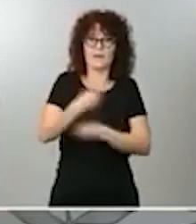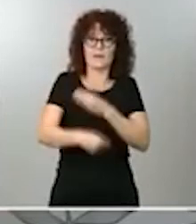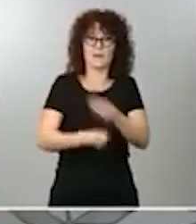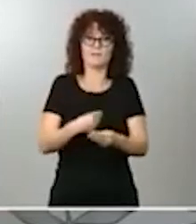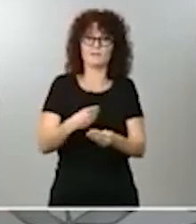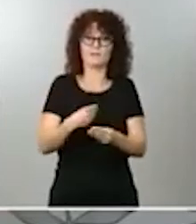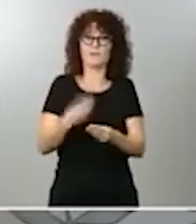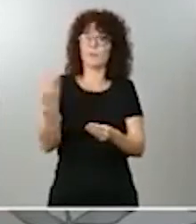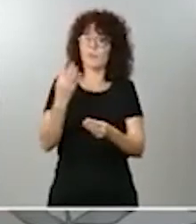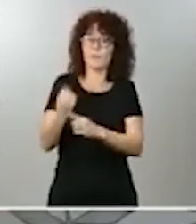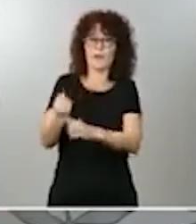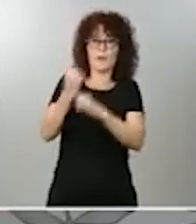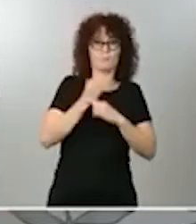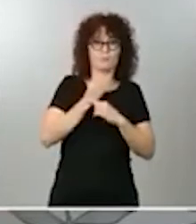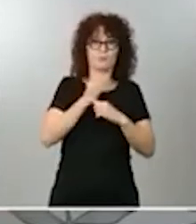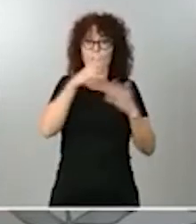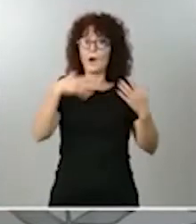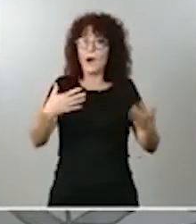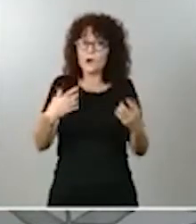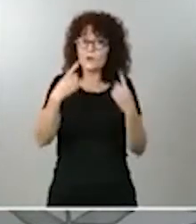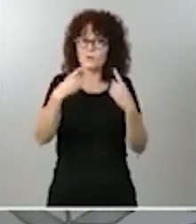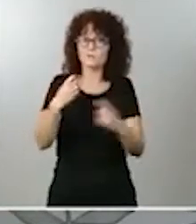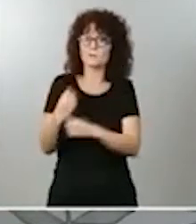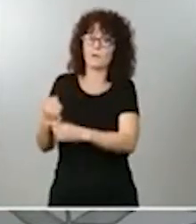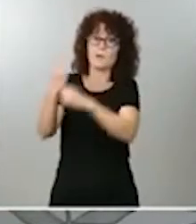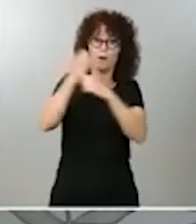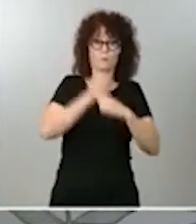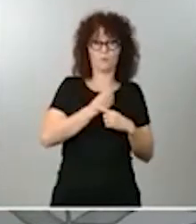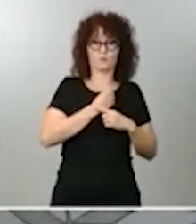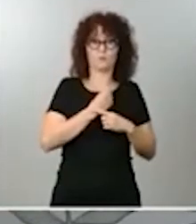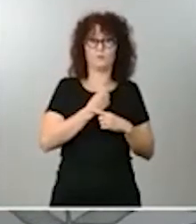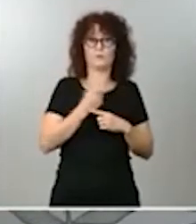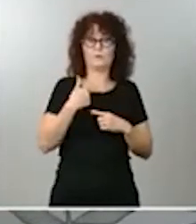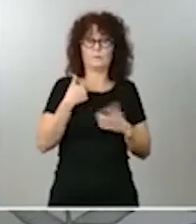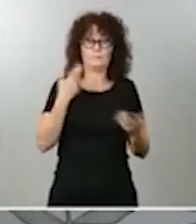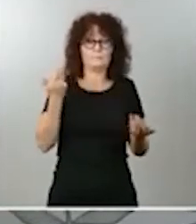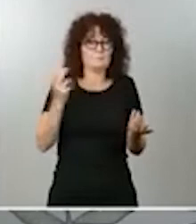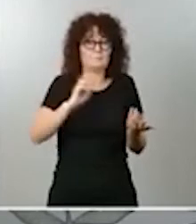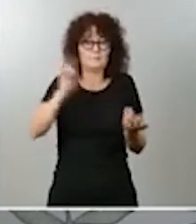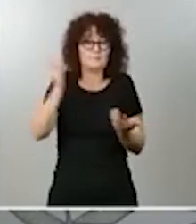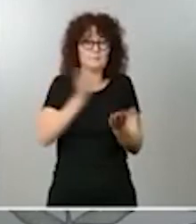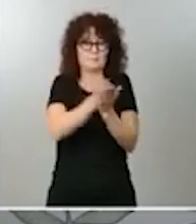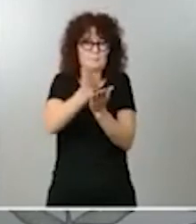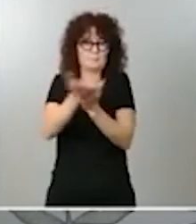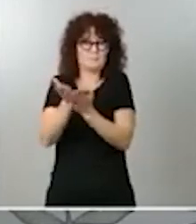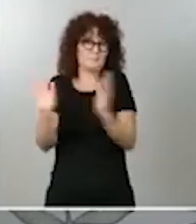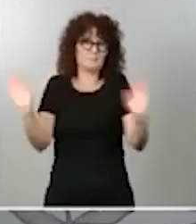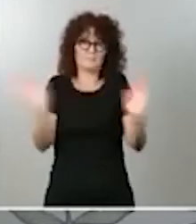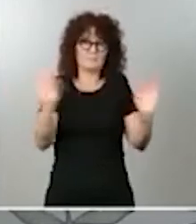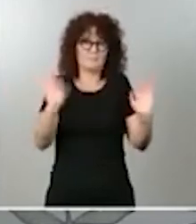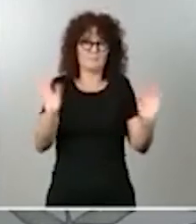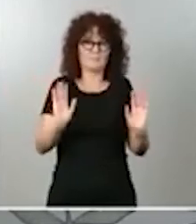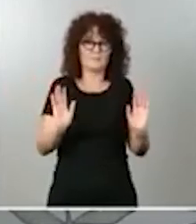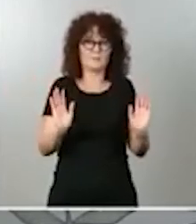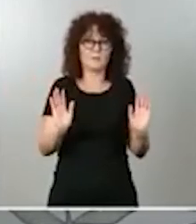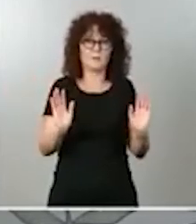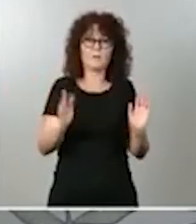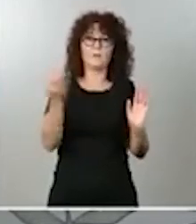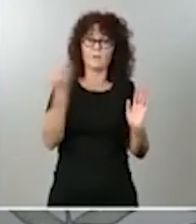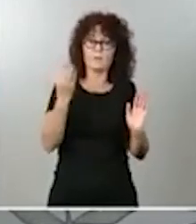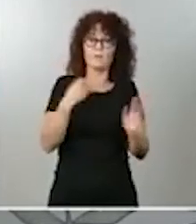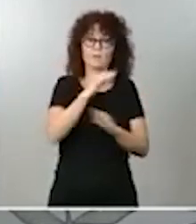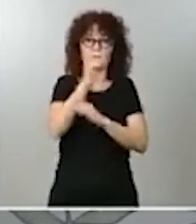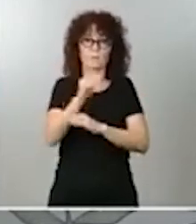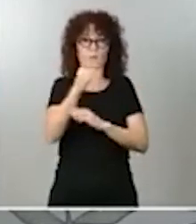Es el momento de arrimar el hombro y de no hacer extravagancia, sino justamente de intentar cuidar la salud de los ciudadanos y